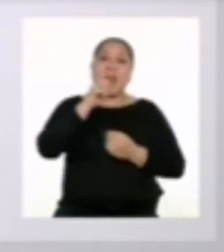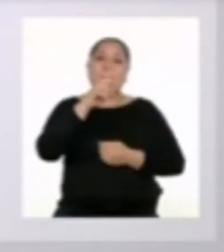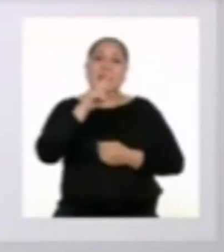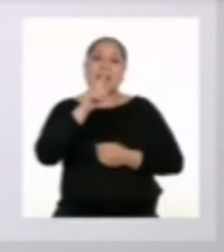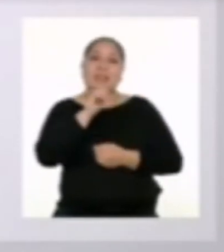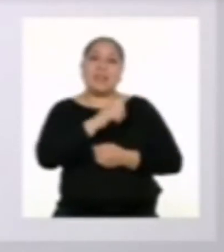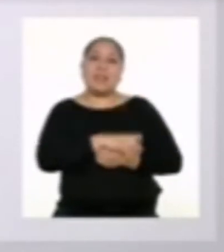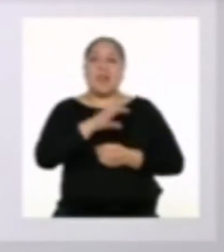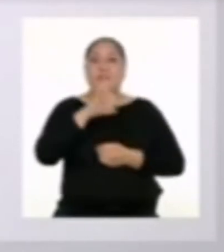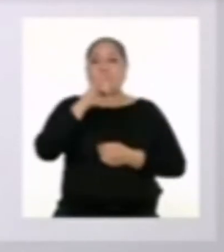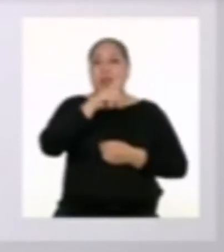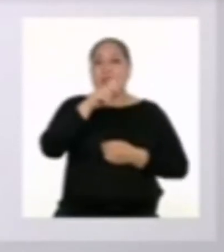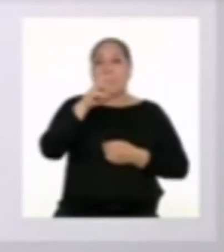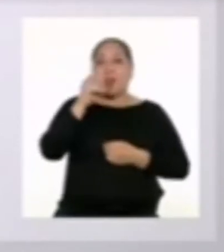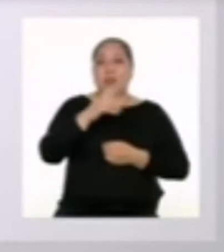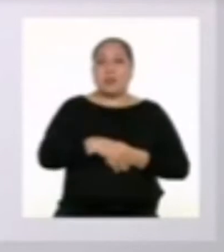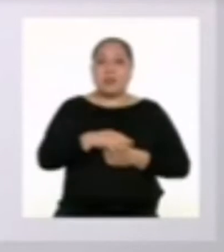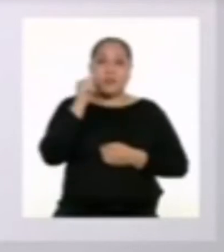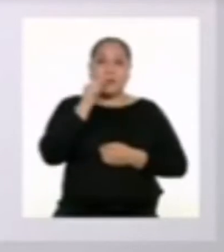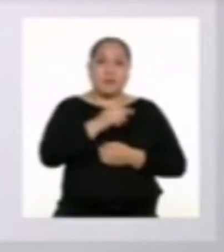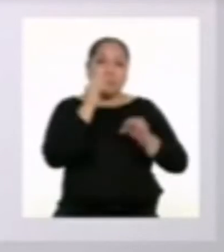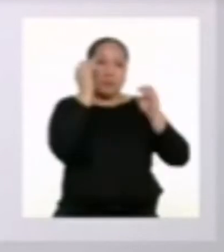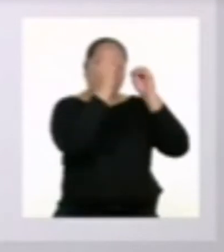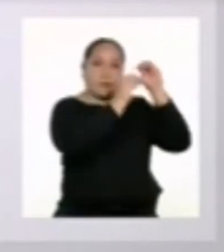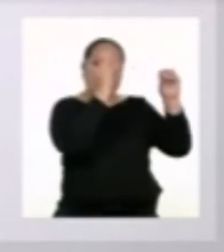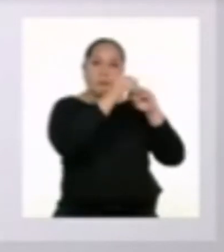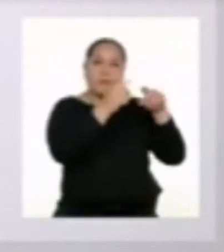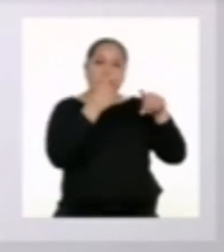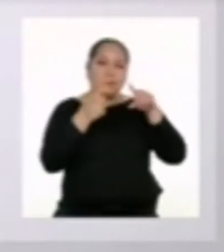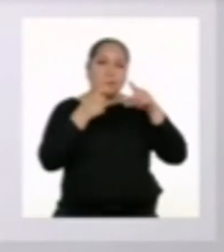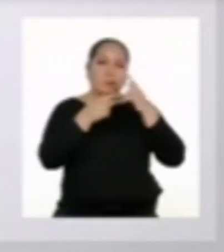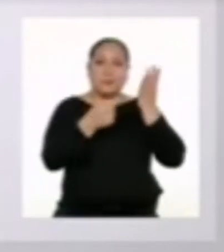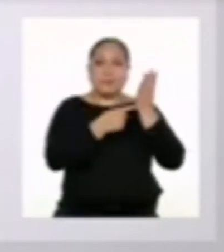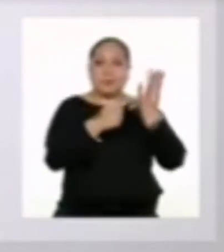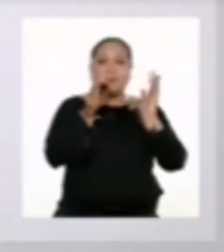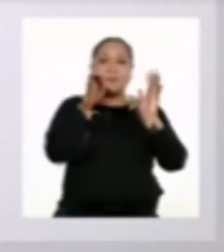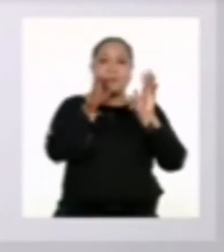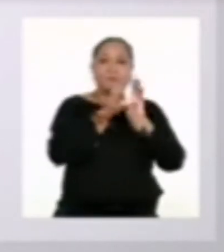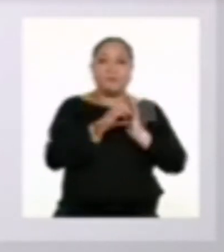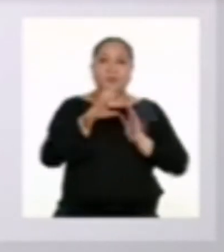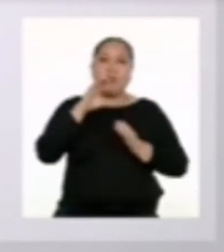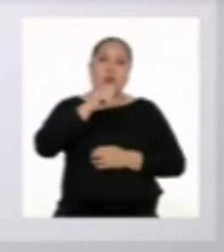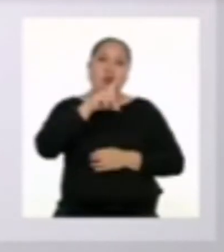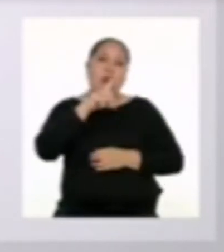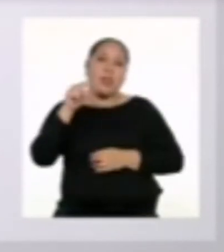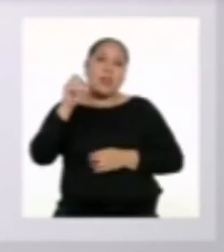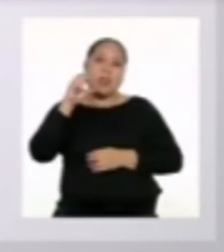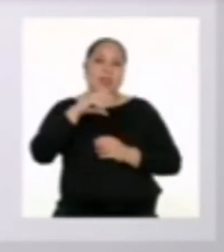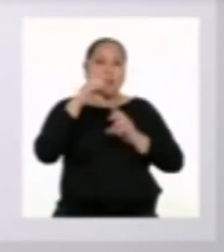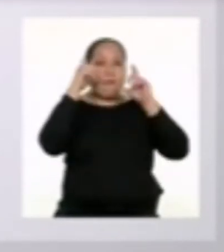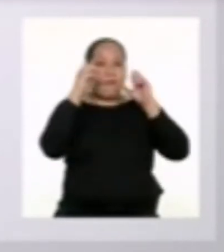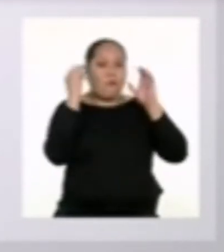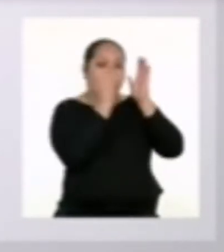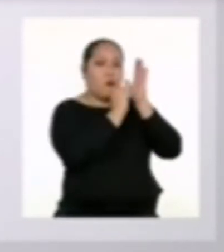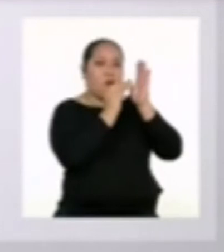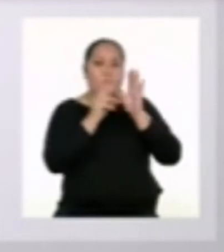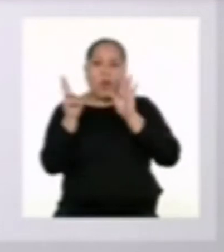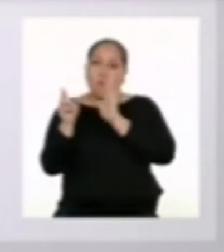cartilla, folletos, y podemos aplicar distintas técnicas, como collage, fotos,